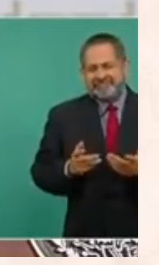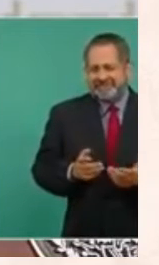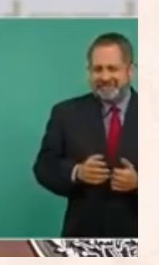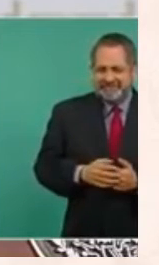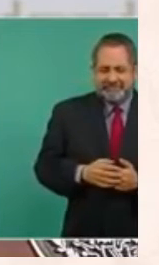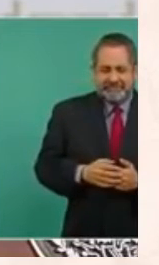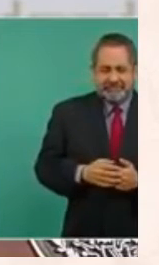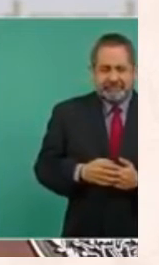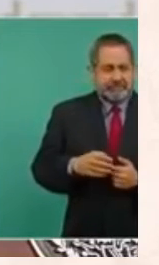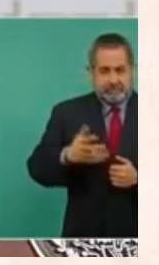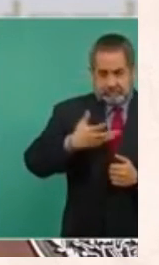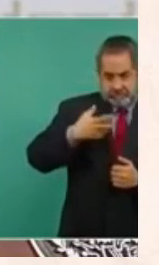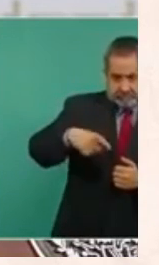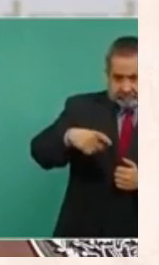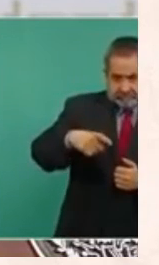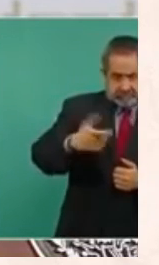tiene vale,